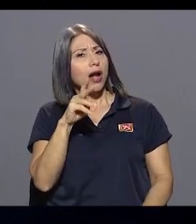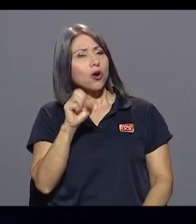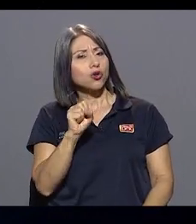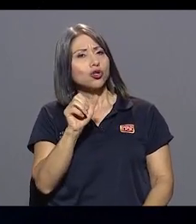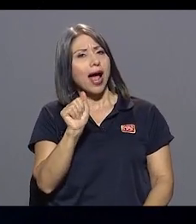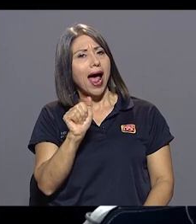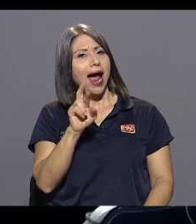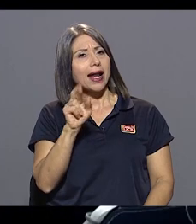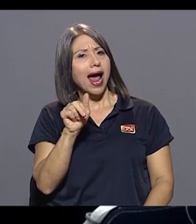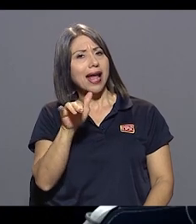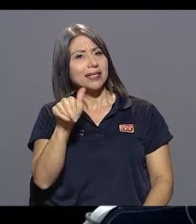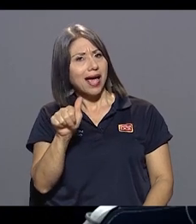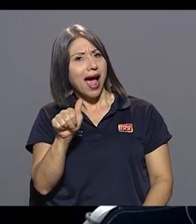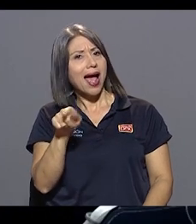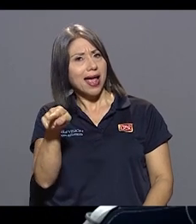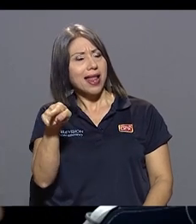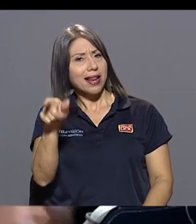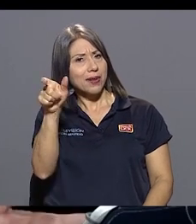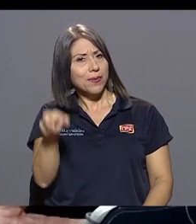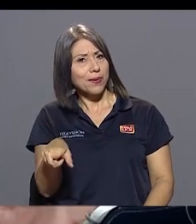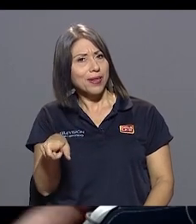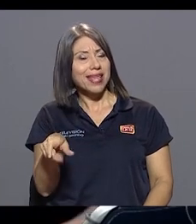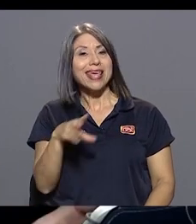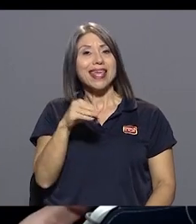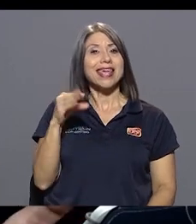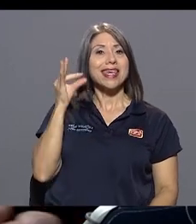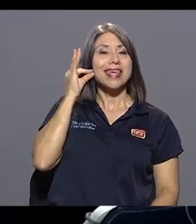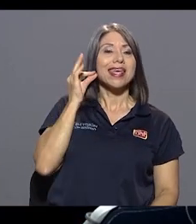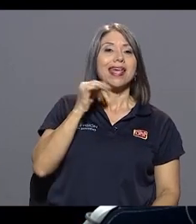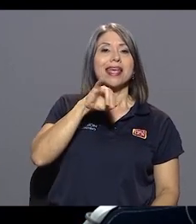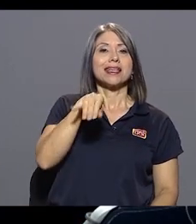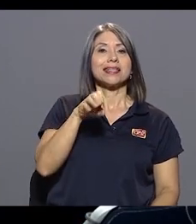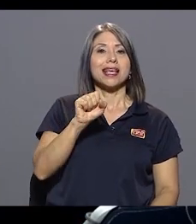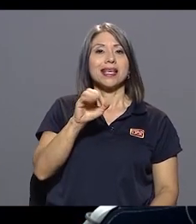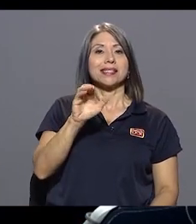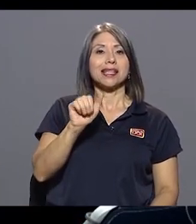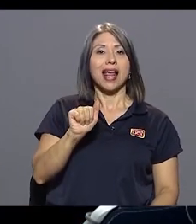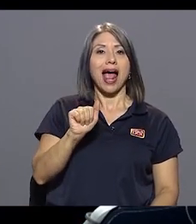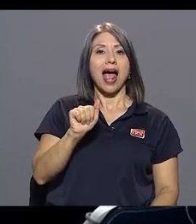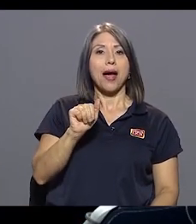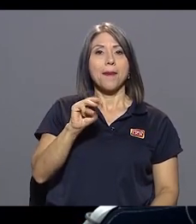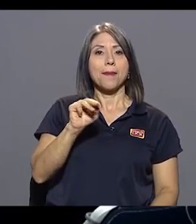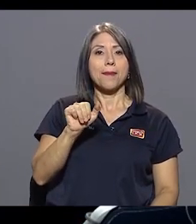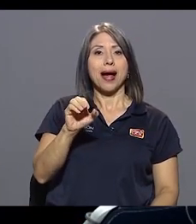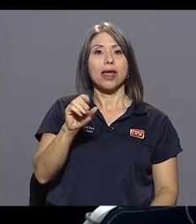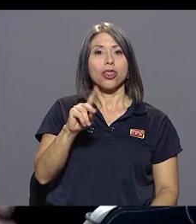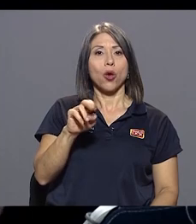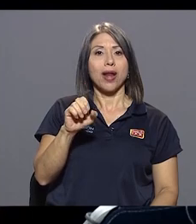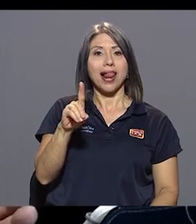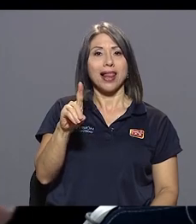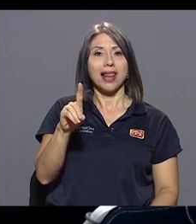Araya y doña Jessica McDonnell, conversamos con ella... En recursos humanos. ...para ver